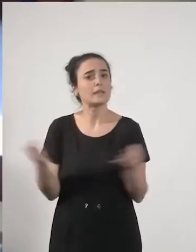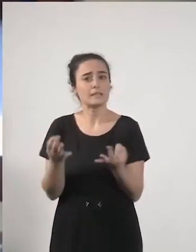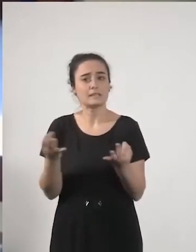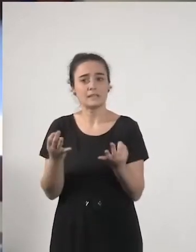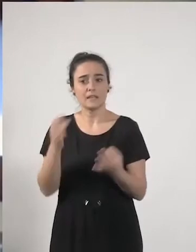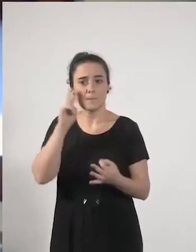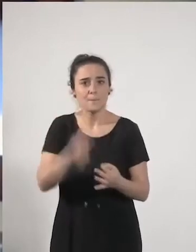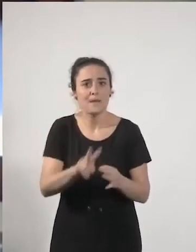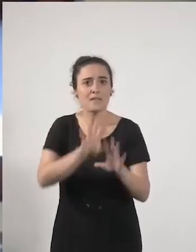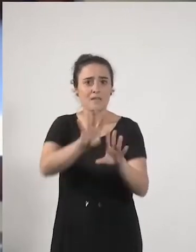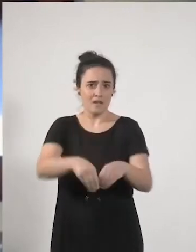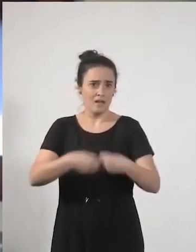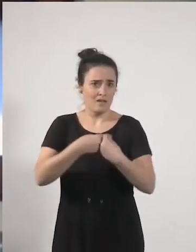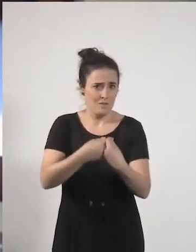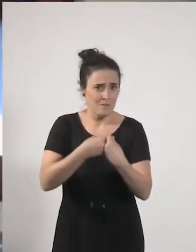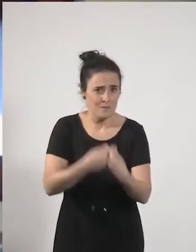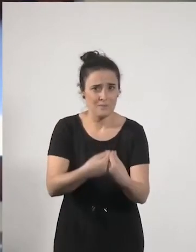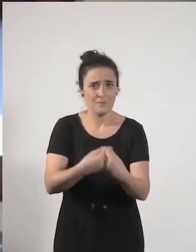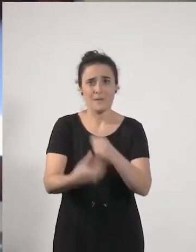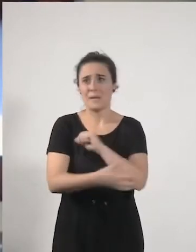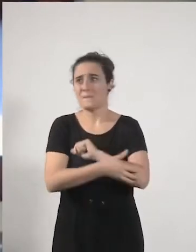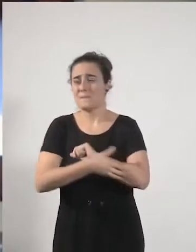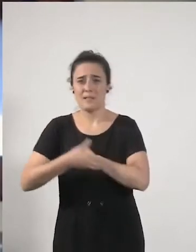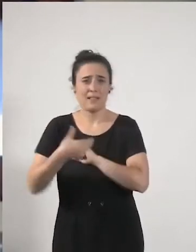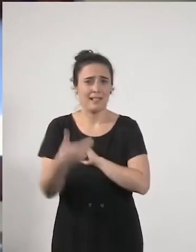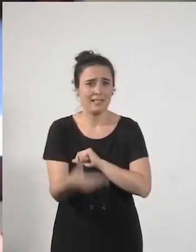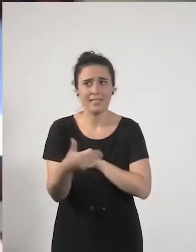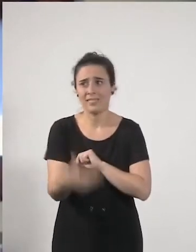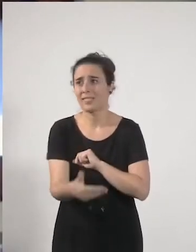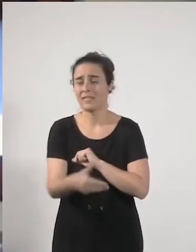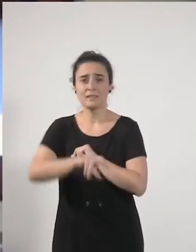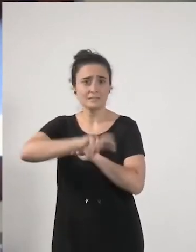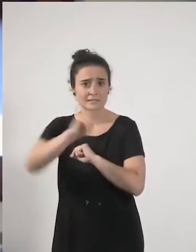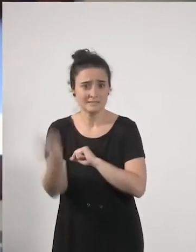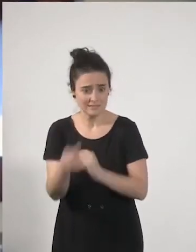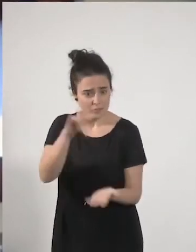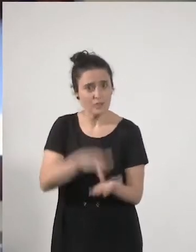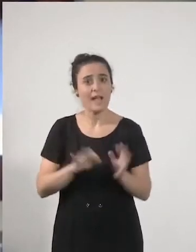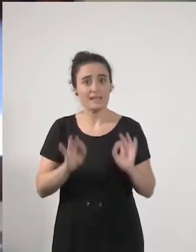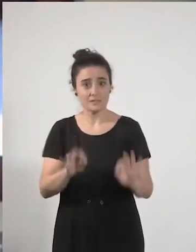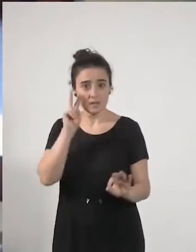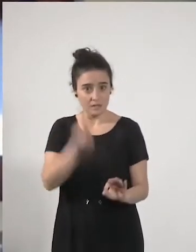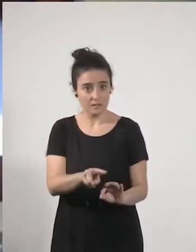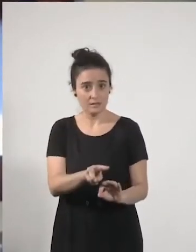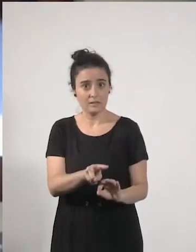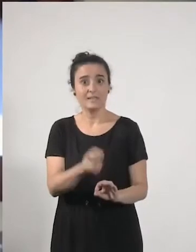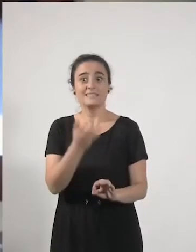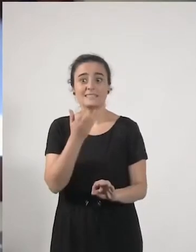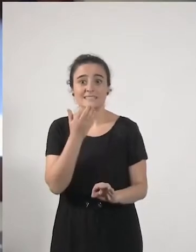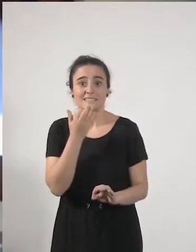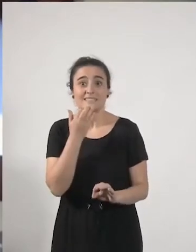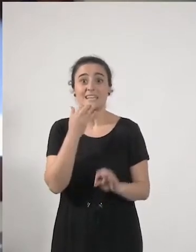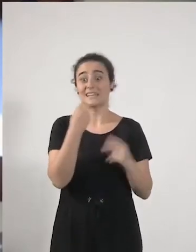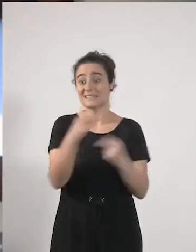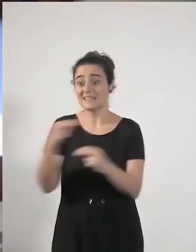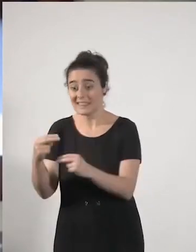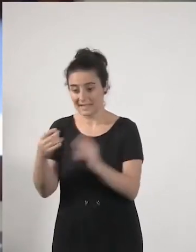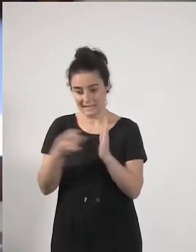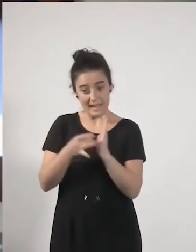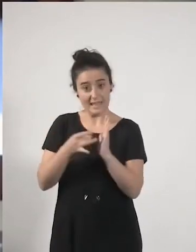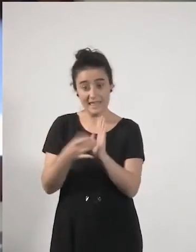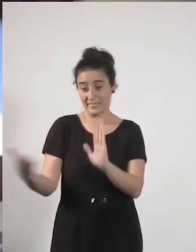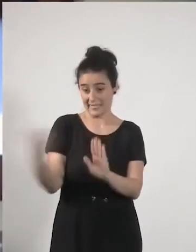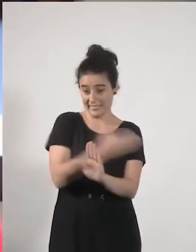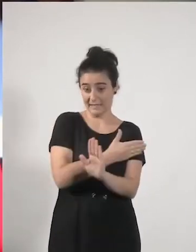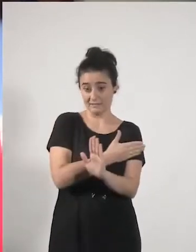masificadas que estaban la precariedad que había etcétera y si hubiera habido unas residencias de calidad esto no